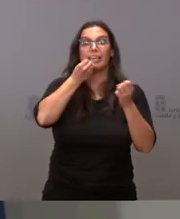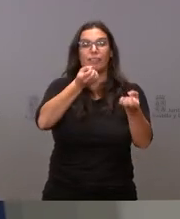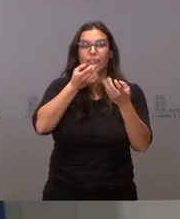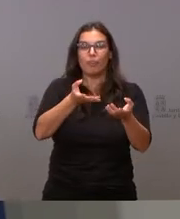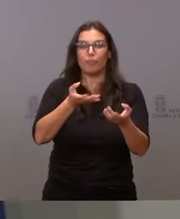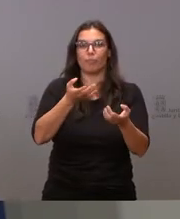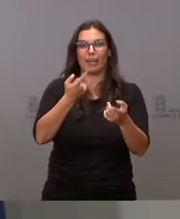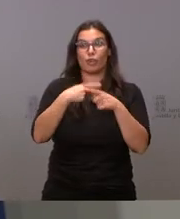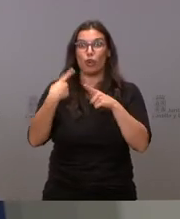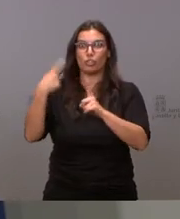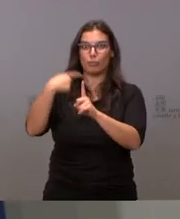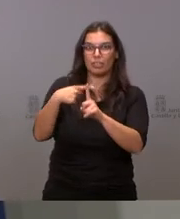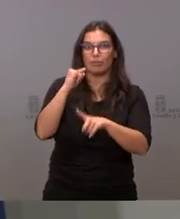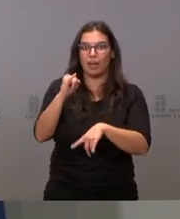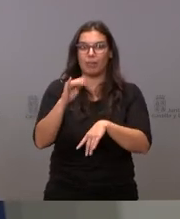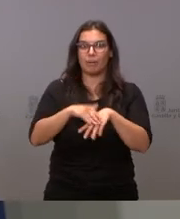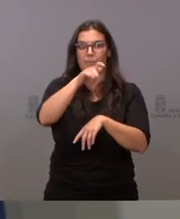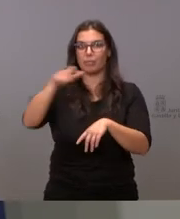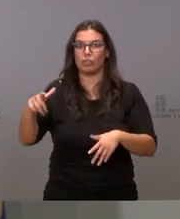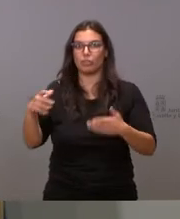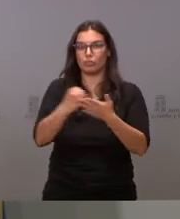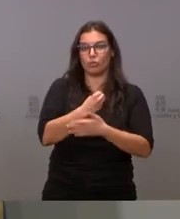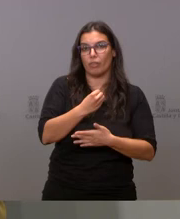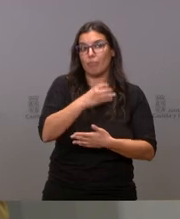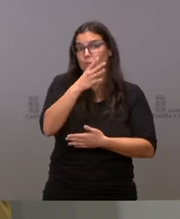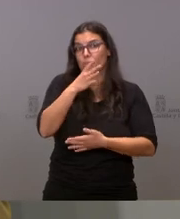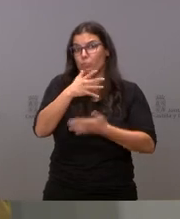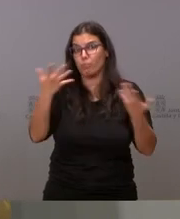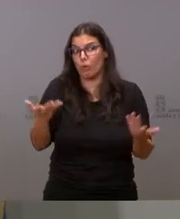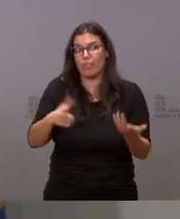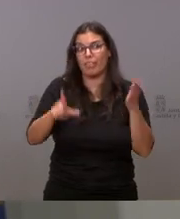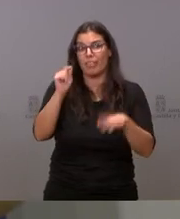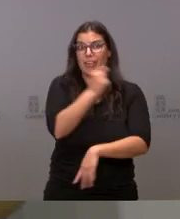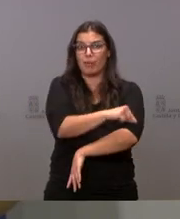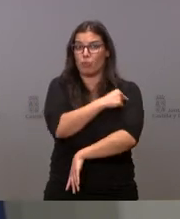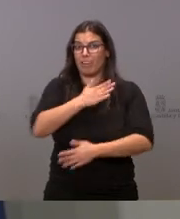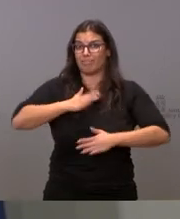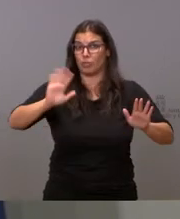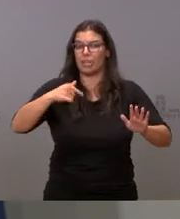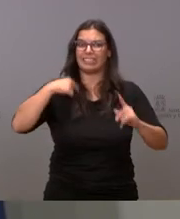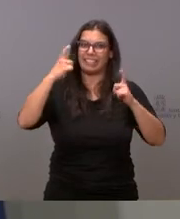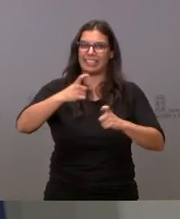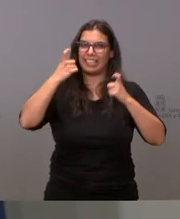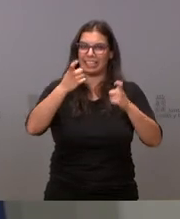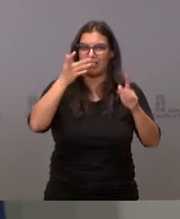beneficios de la vacunación a todos aquellos que por la razón que sea hayan decidido no vacunarse no llega al 20%